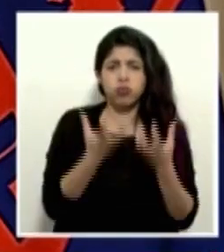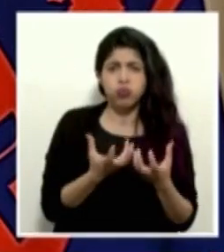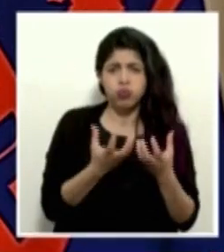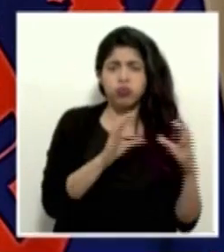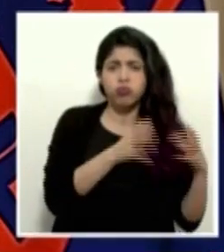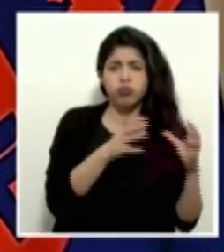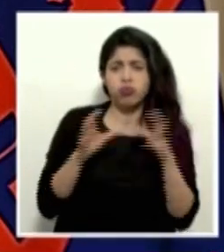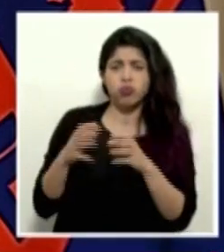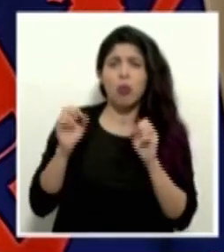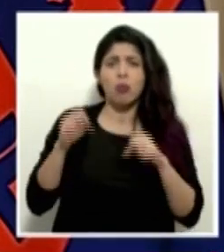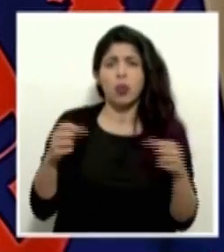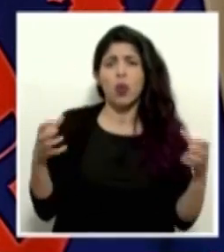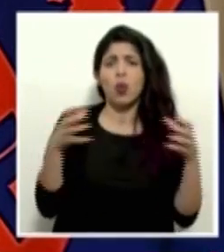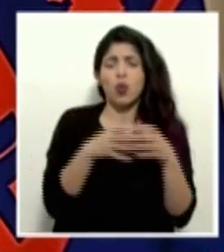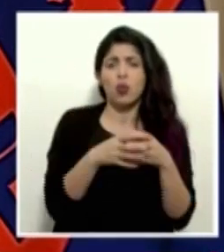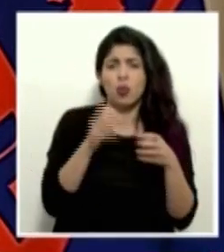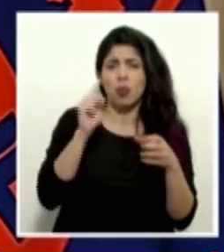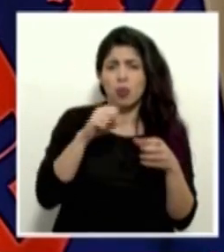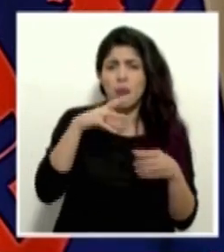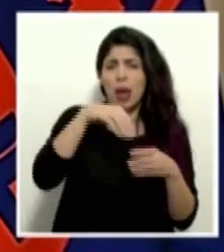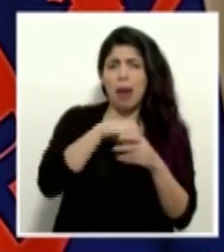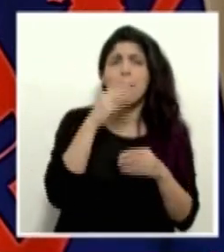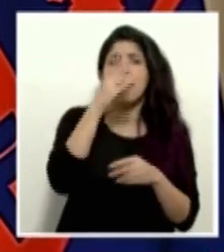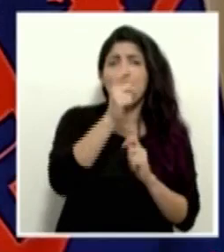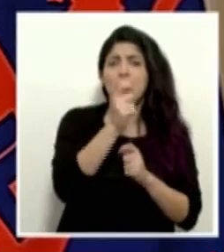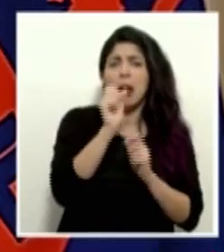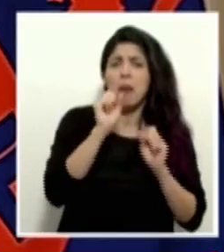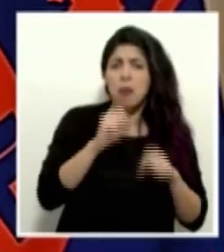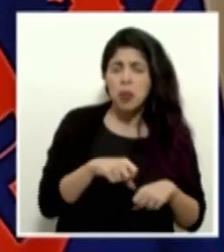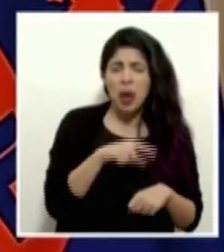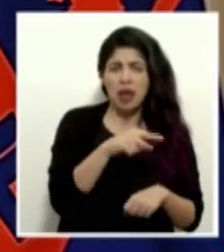podríamos ir dos grupos a pescar.